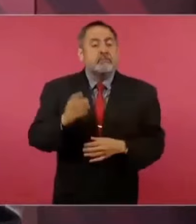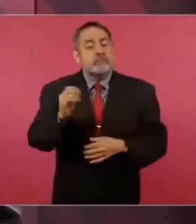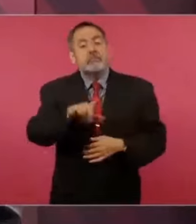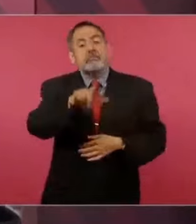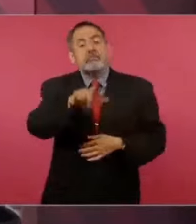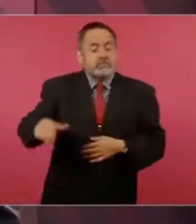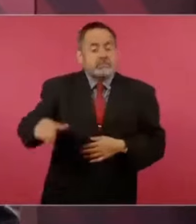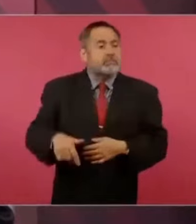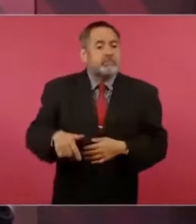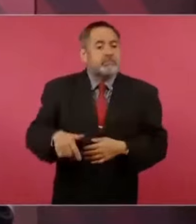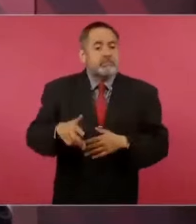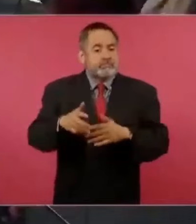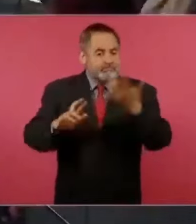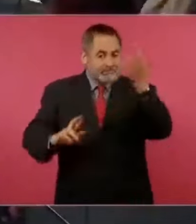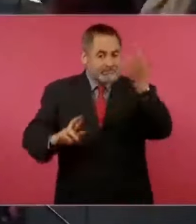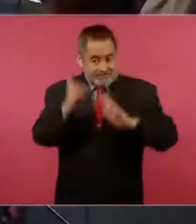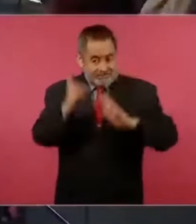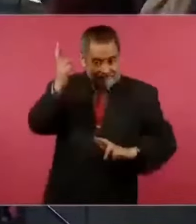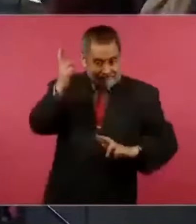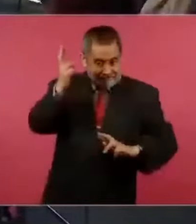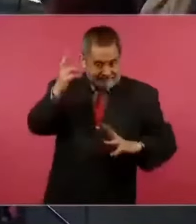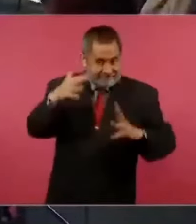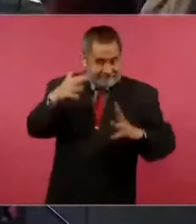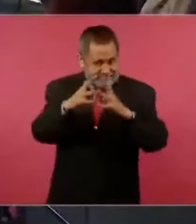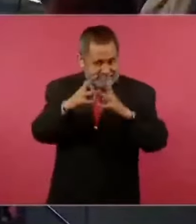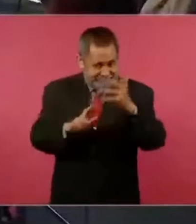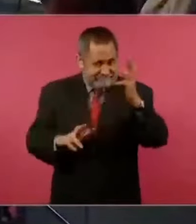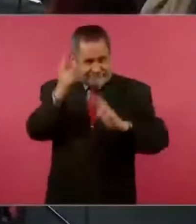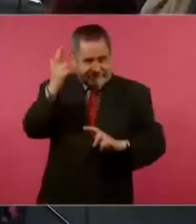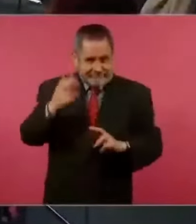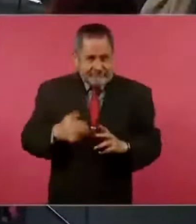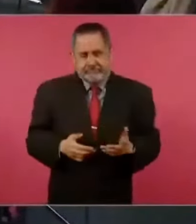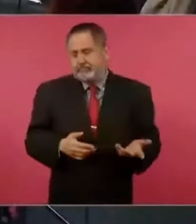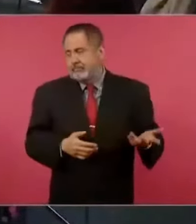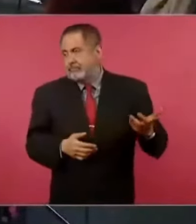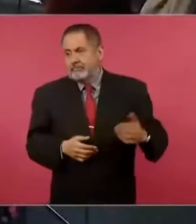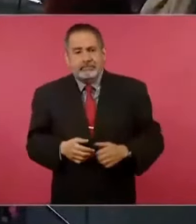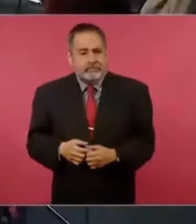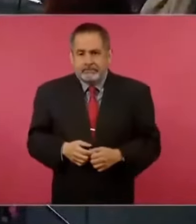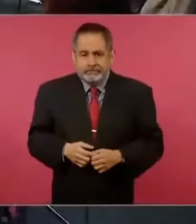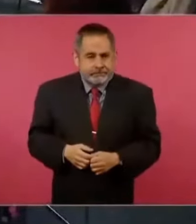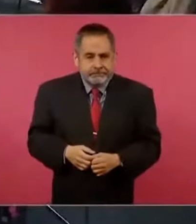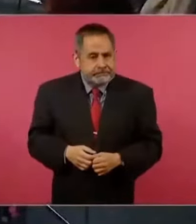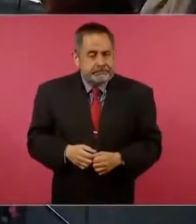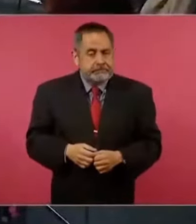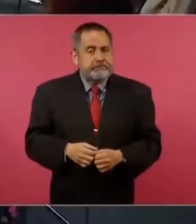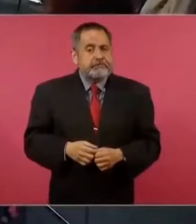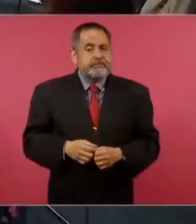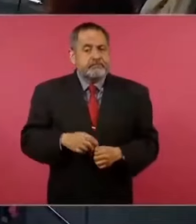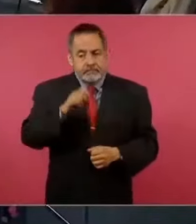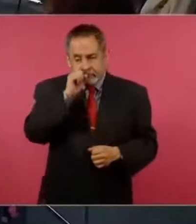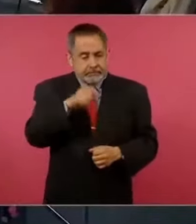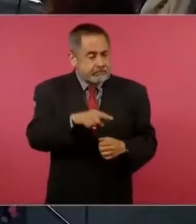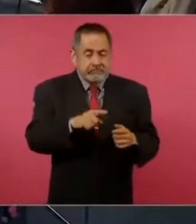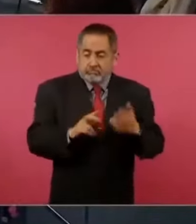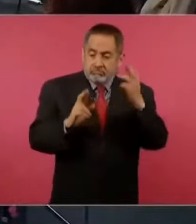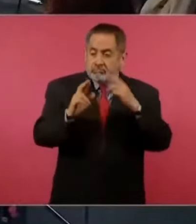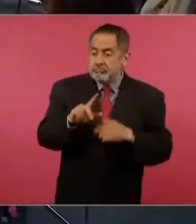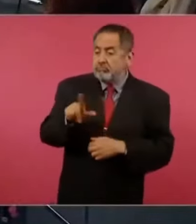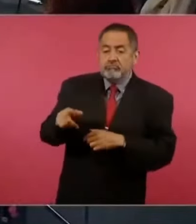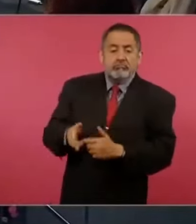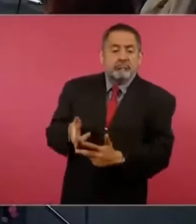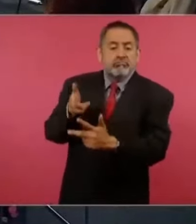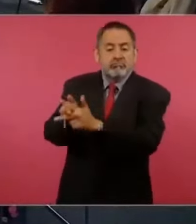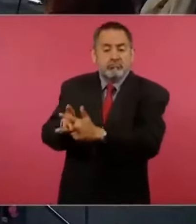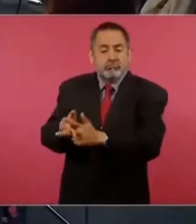significó el martirio, el asesinato de